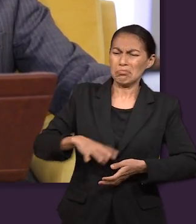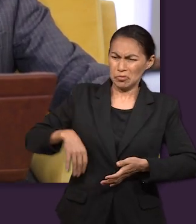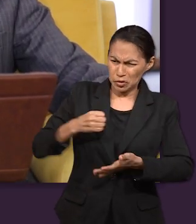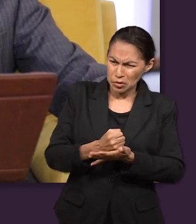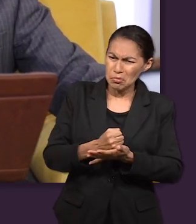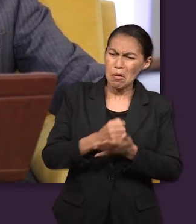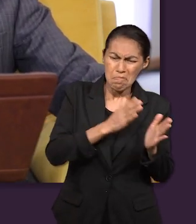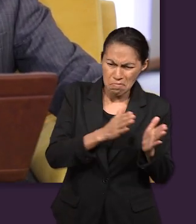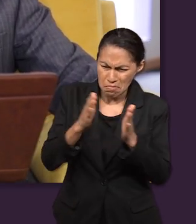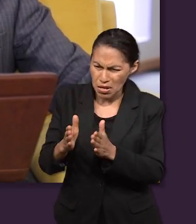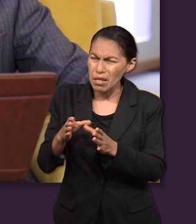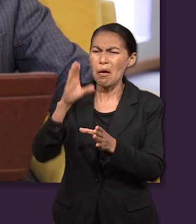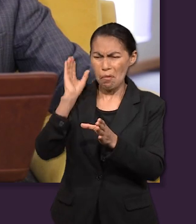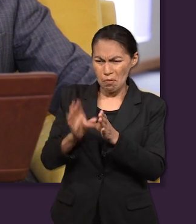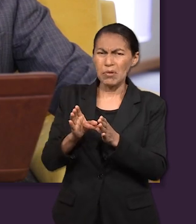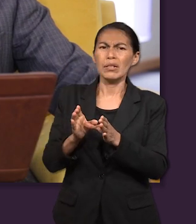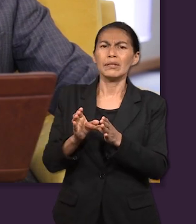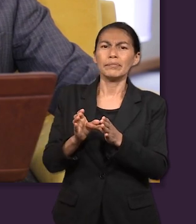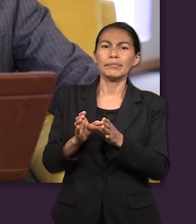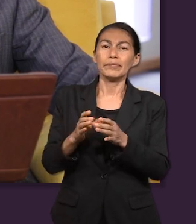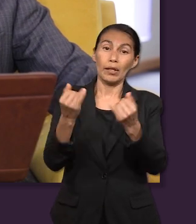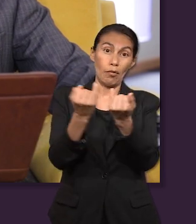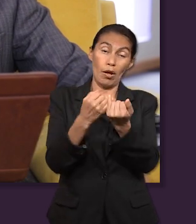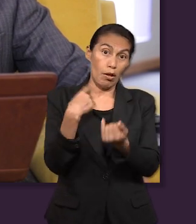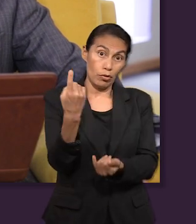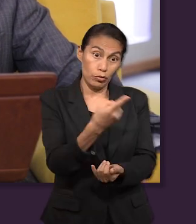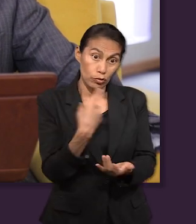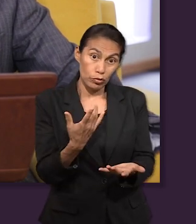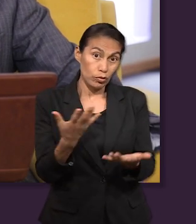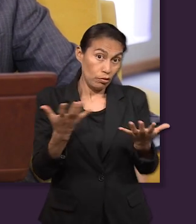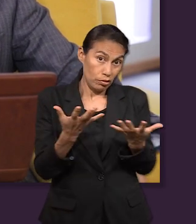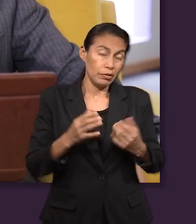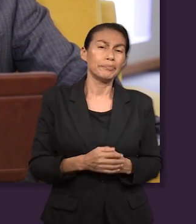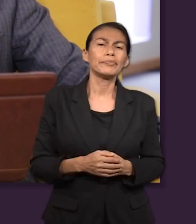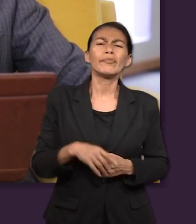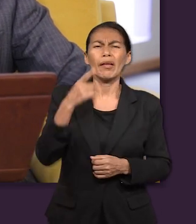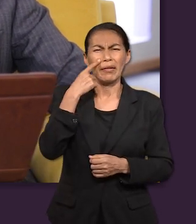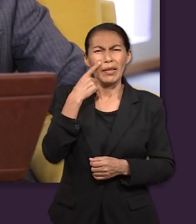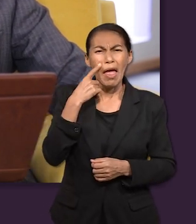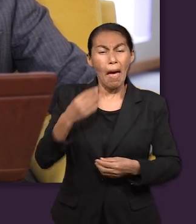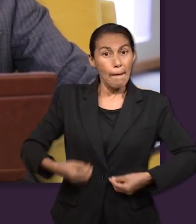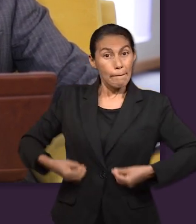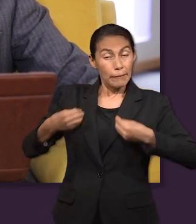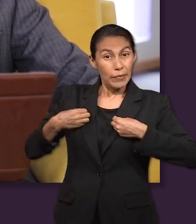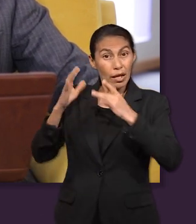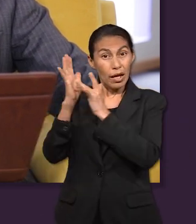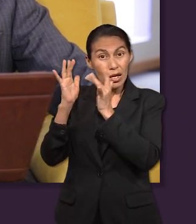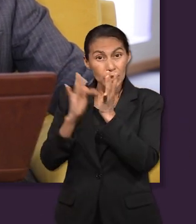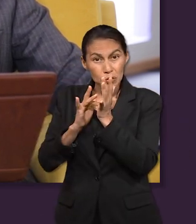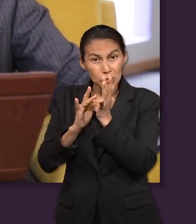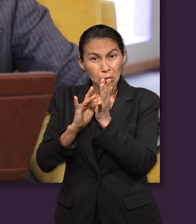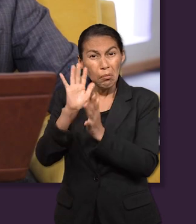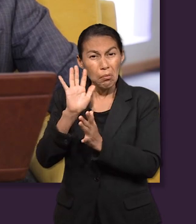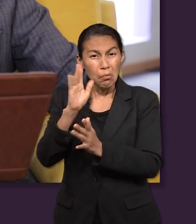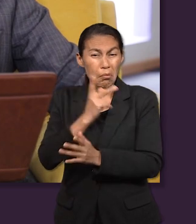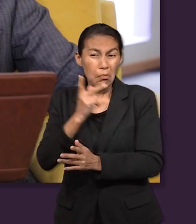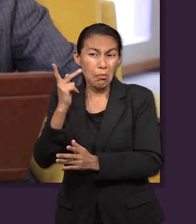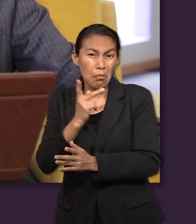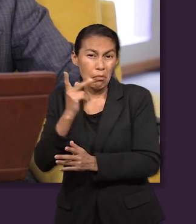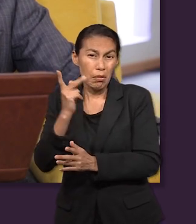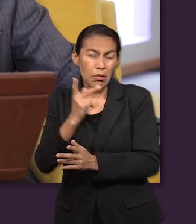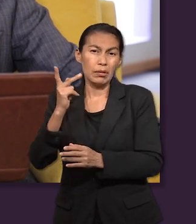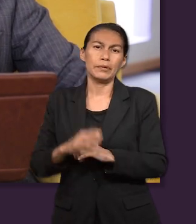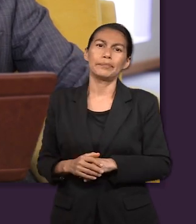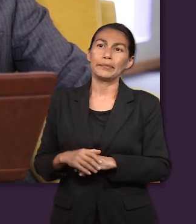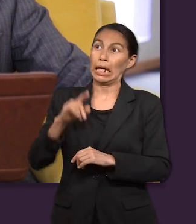cual él me envió a Egipto. Cuando nosotros vemos en la vida al Señor Jesucristo, vemos algo semejante. ¿Por qué? Porque el Señor